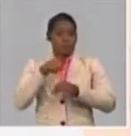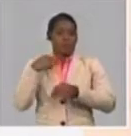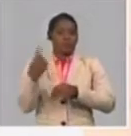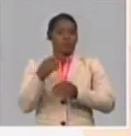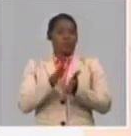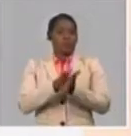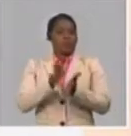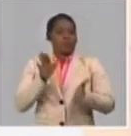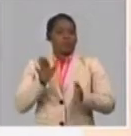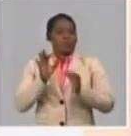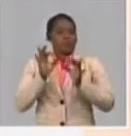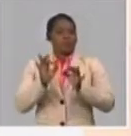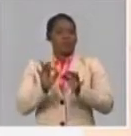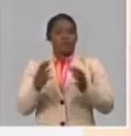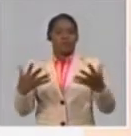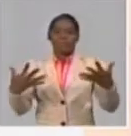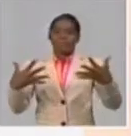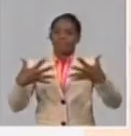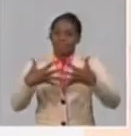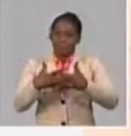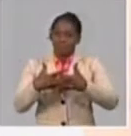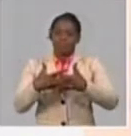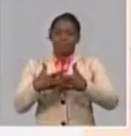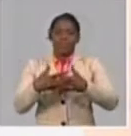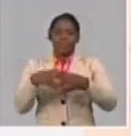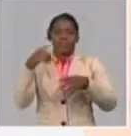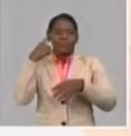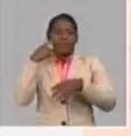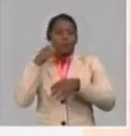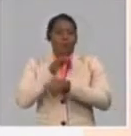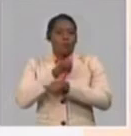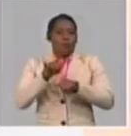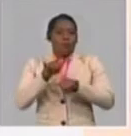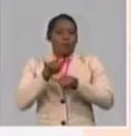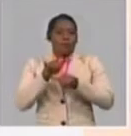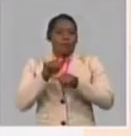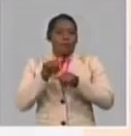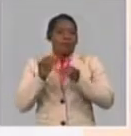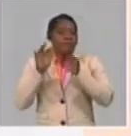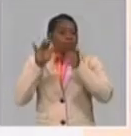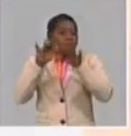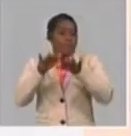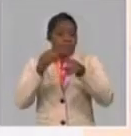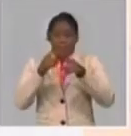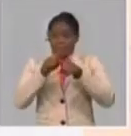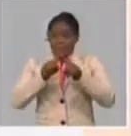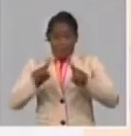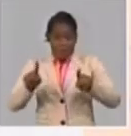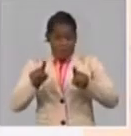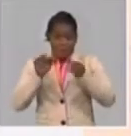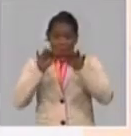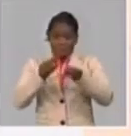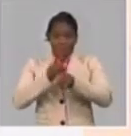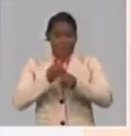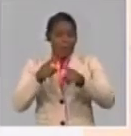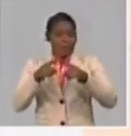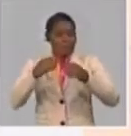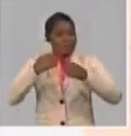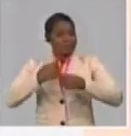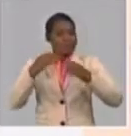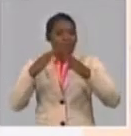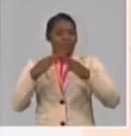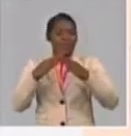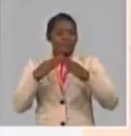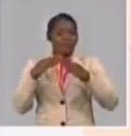por la unidad, será un desfile virtual por la defensa de la vida, donde enarbolaremos desde